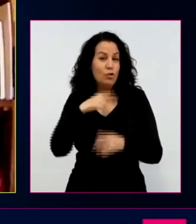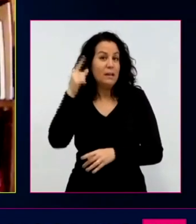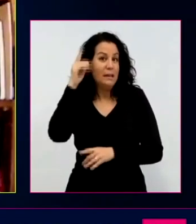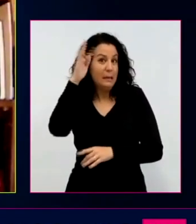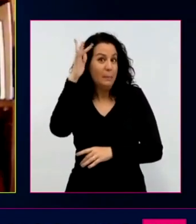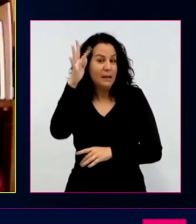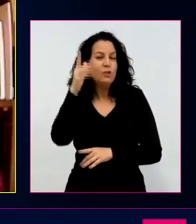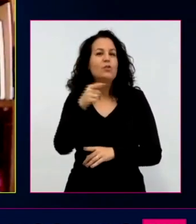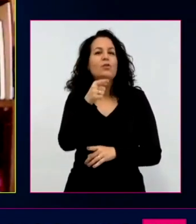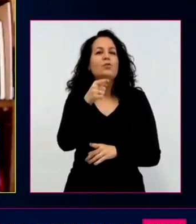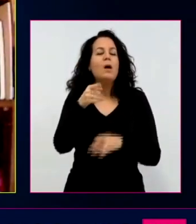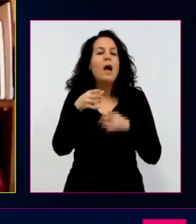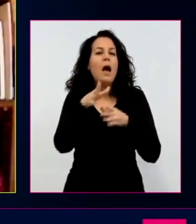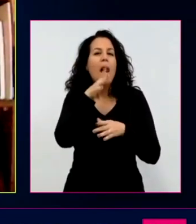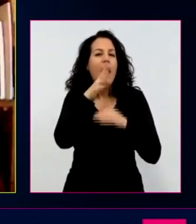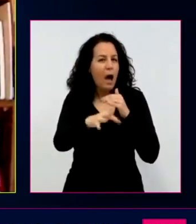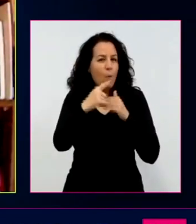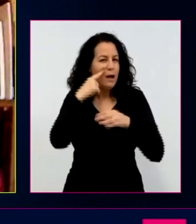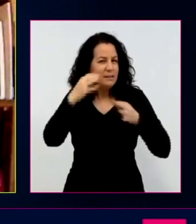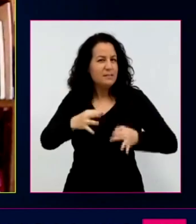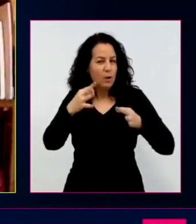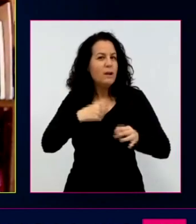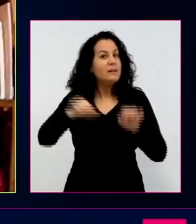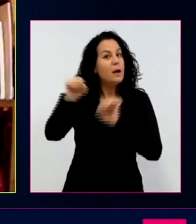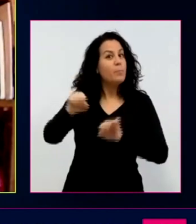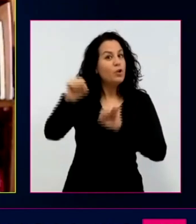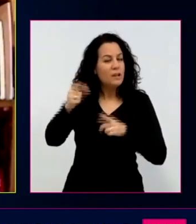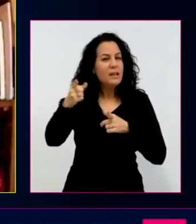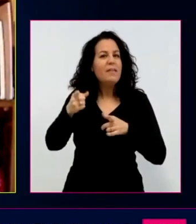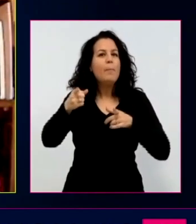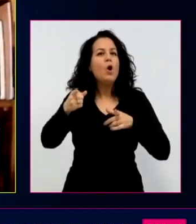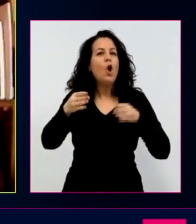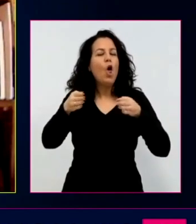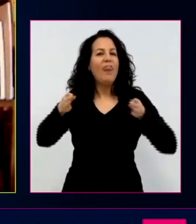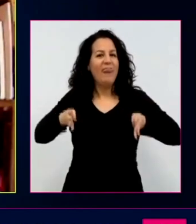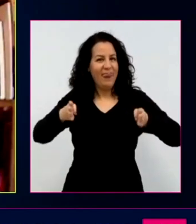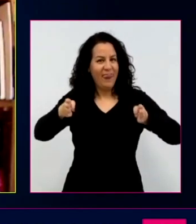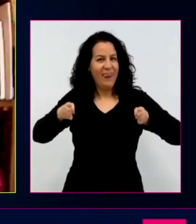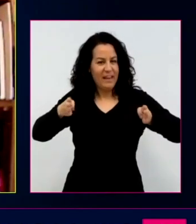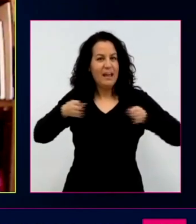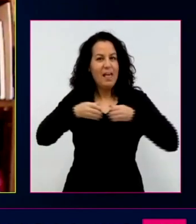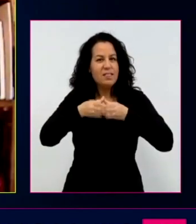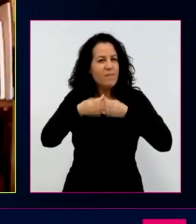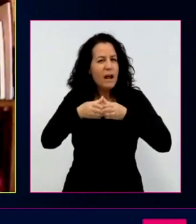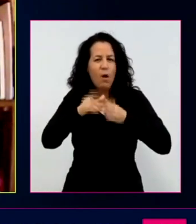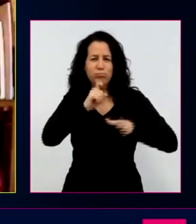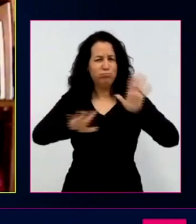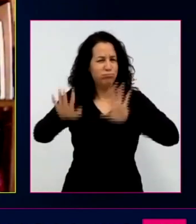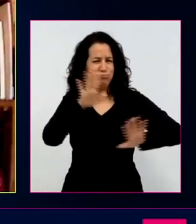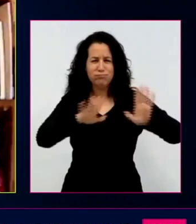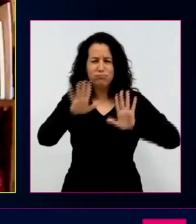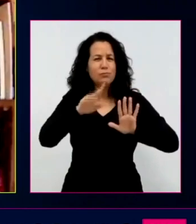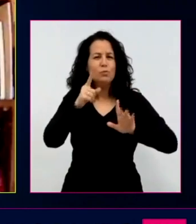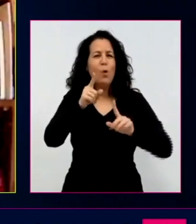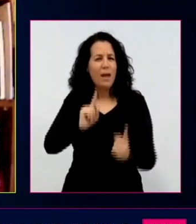uno sale de las aguas seguras que están protegidas por los diques navegar tiene que ser muy complicado que te tienes que enfrentar